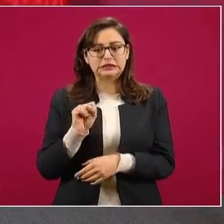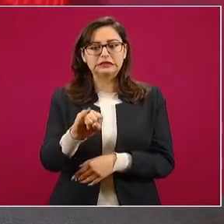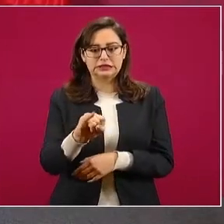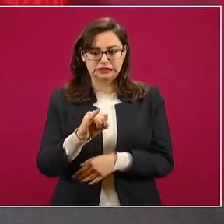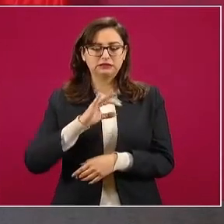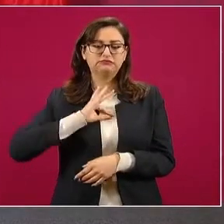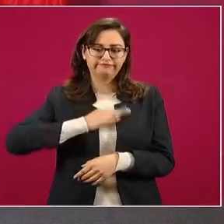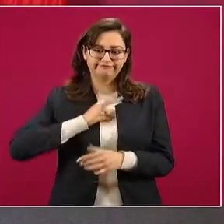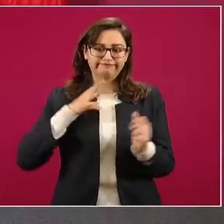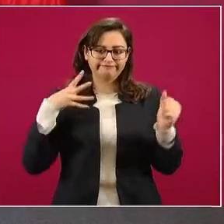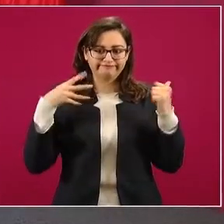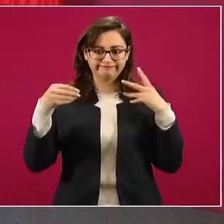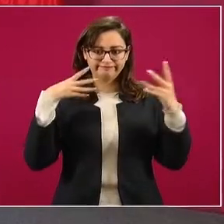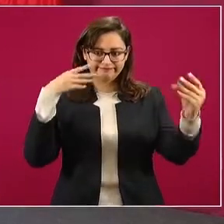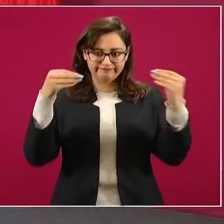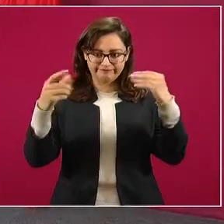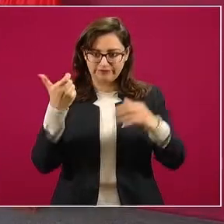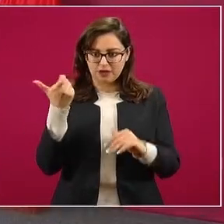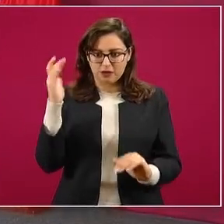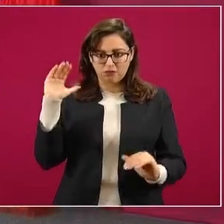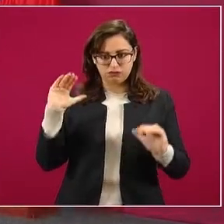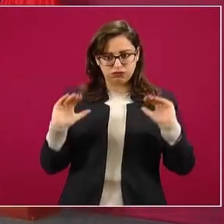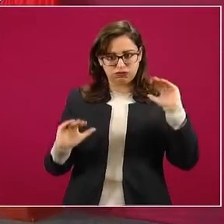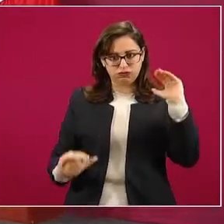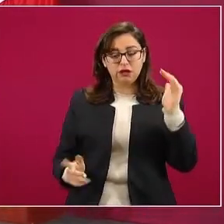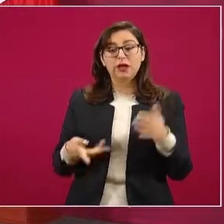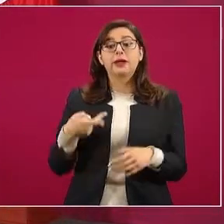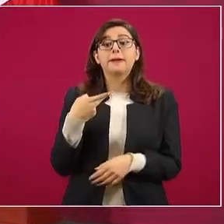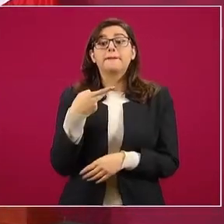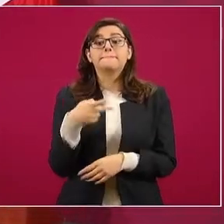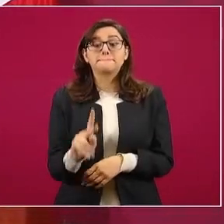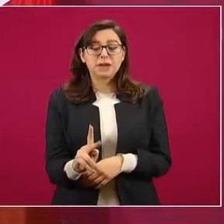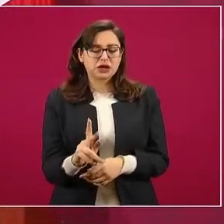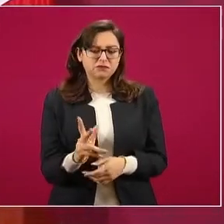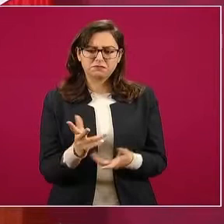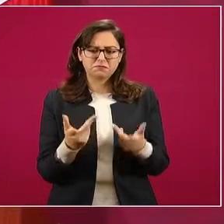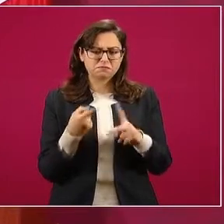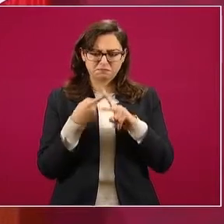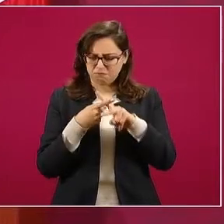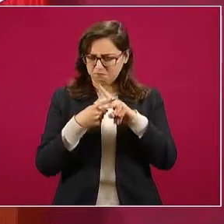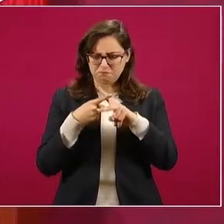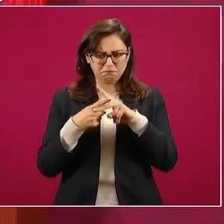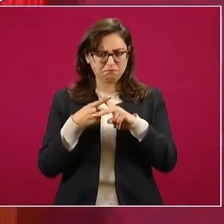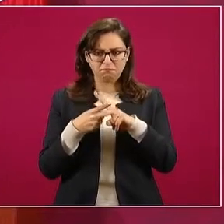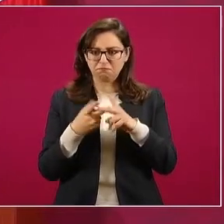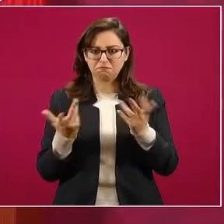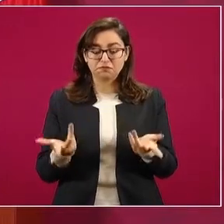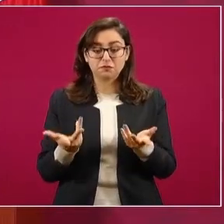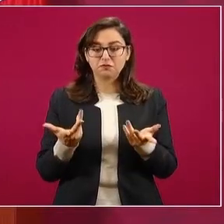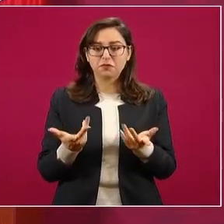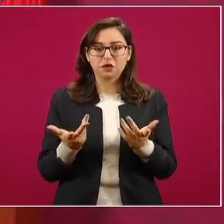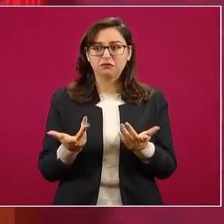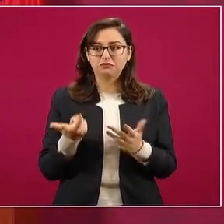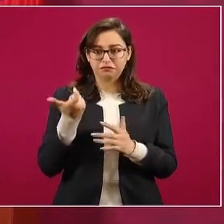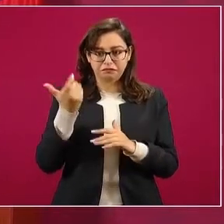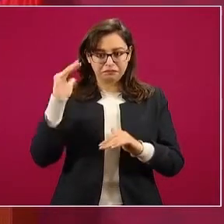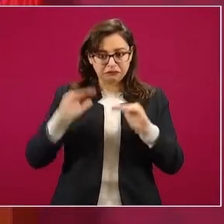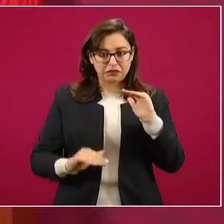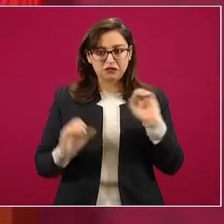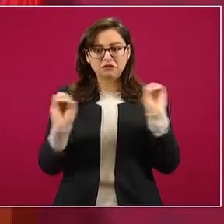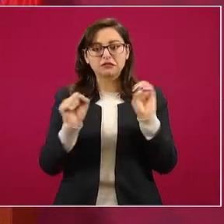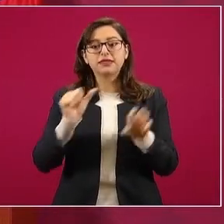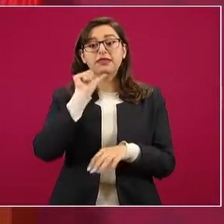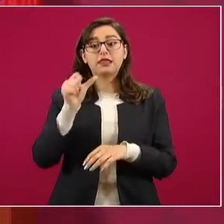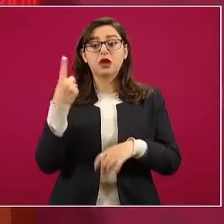no ha habido depreciación, porque el año pasado se apreció el peso.